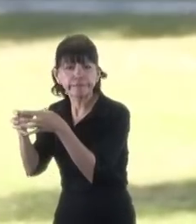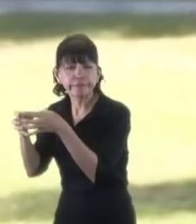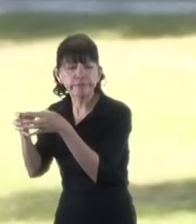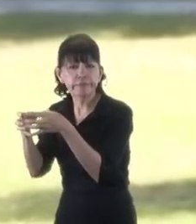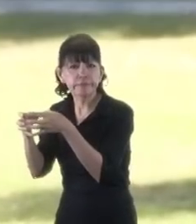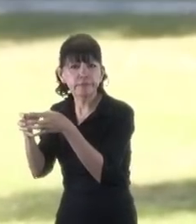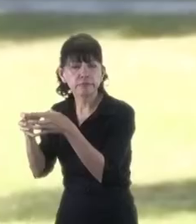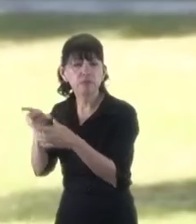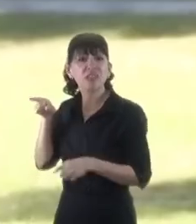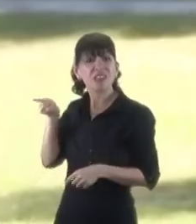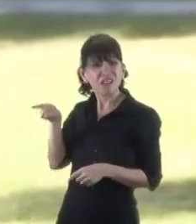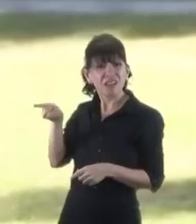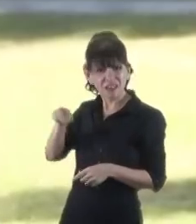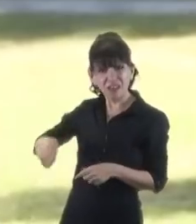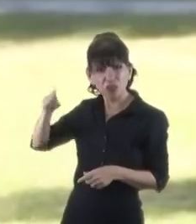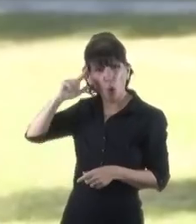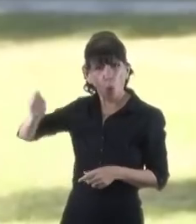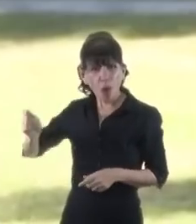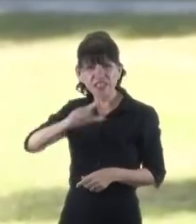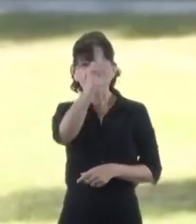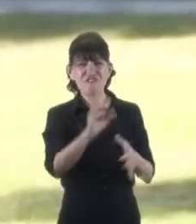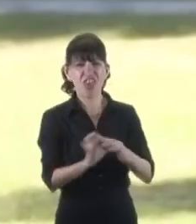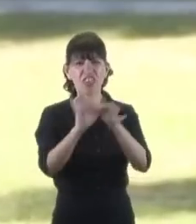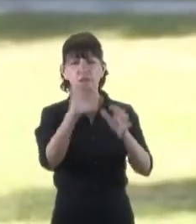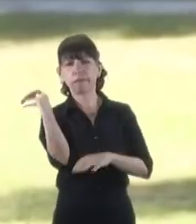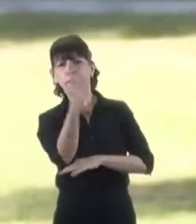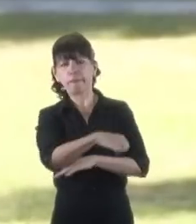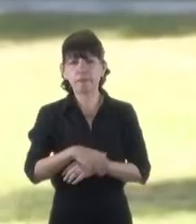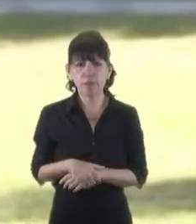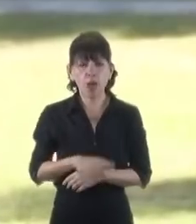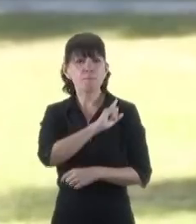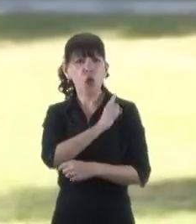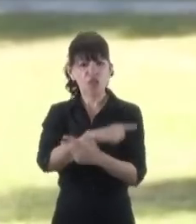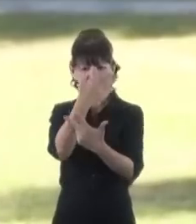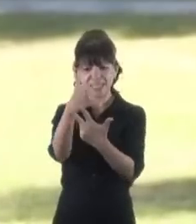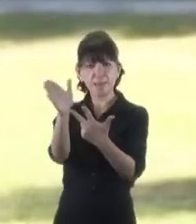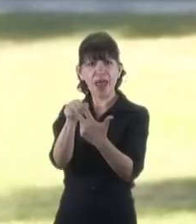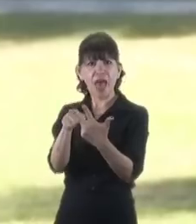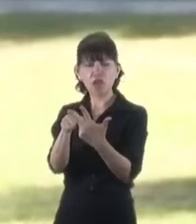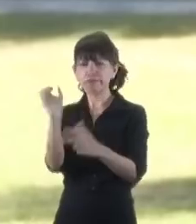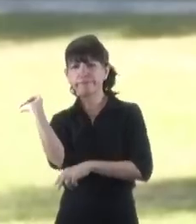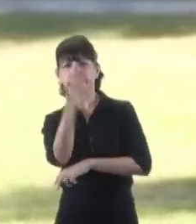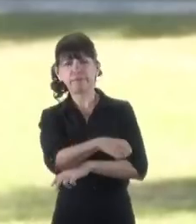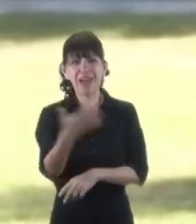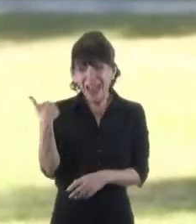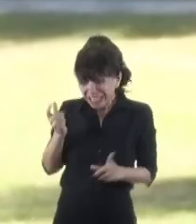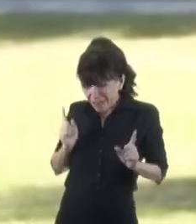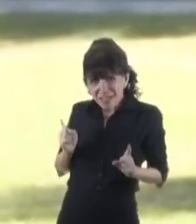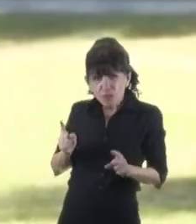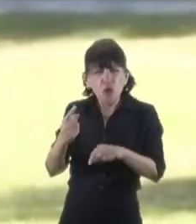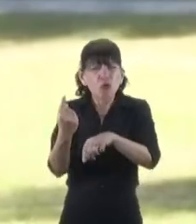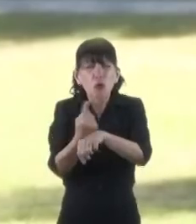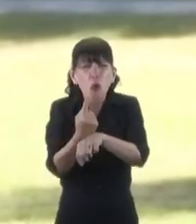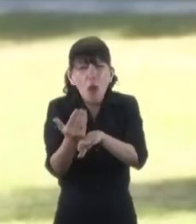conocer el federalismo, estos jueces desconocen también la división de poderes. Ayer mismo, unas horas antes